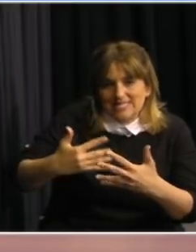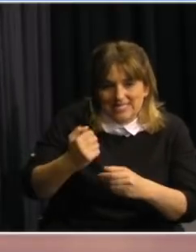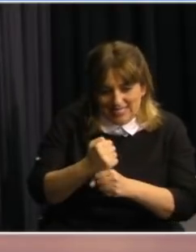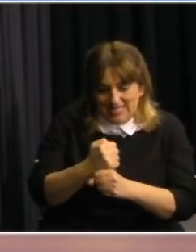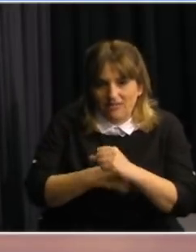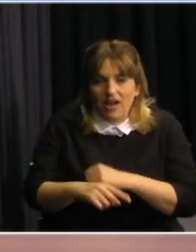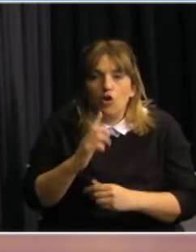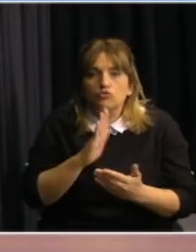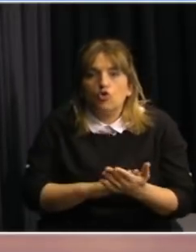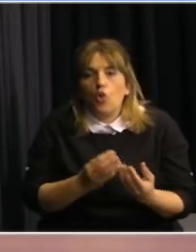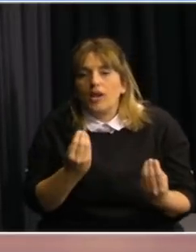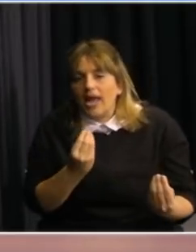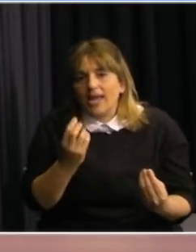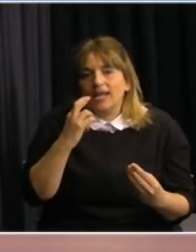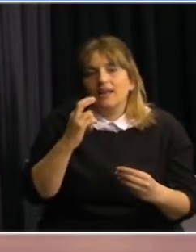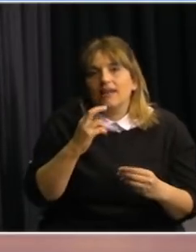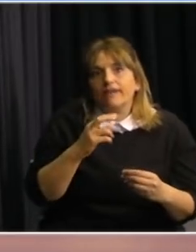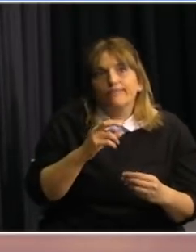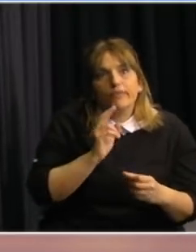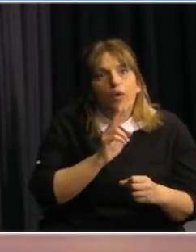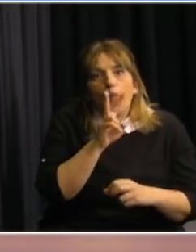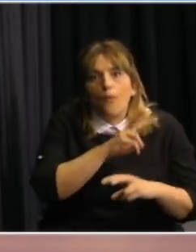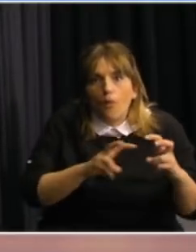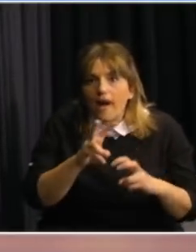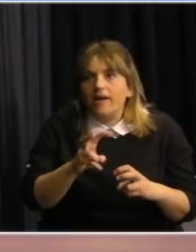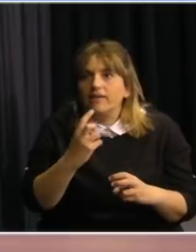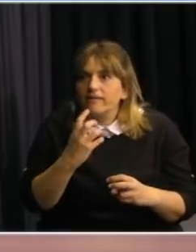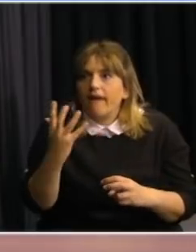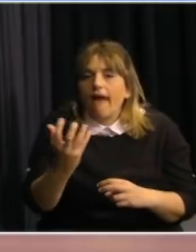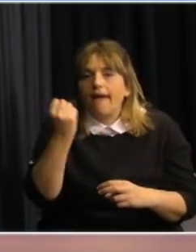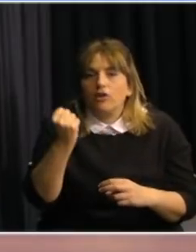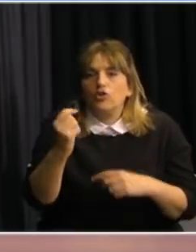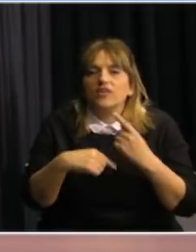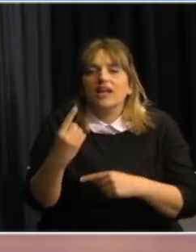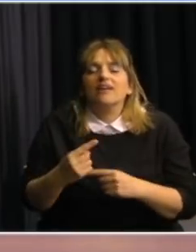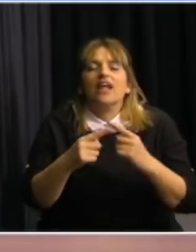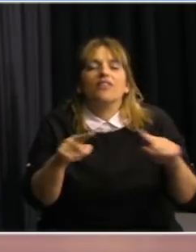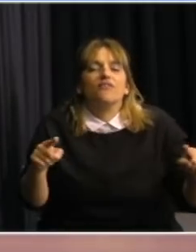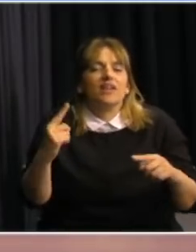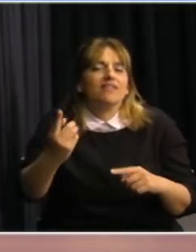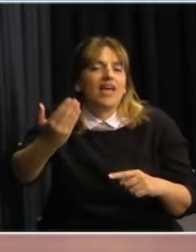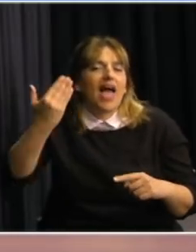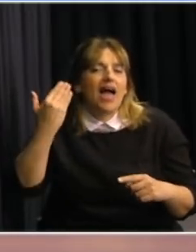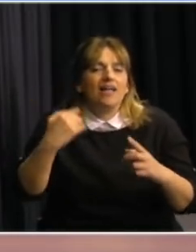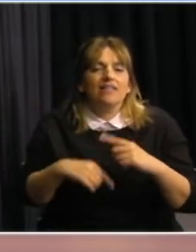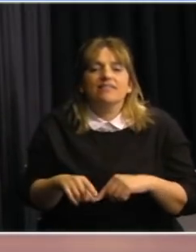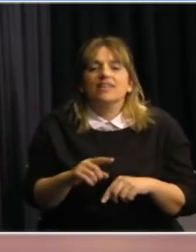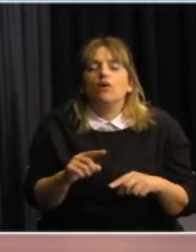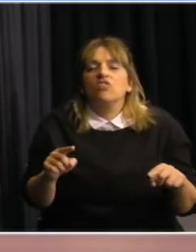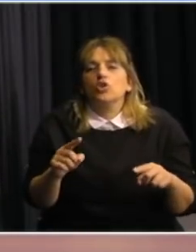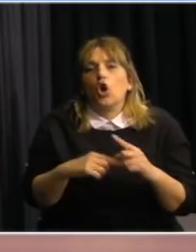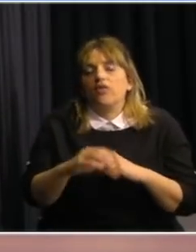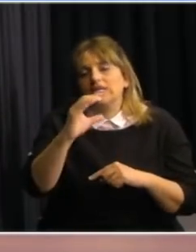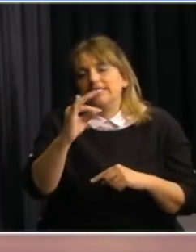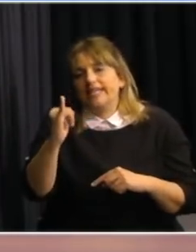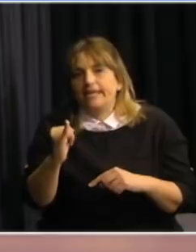el umbral de rastreo, es un mejor criterio que el otro límite que usábamos al principio, que era el umbral de no desbordar los CTI.